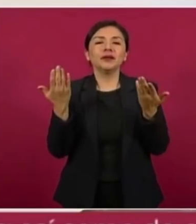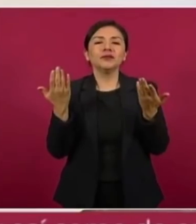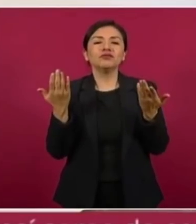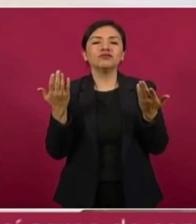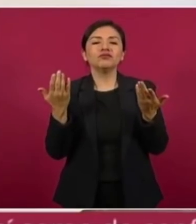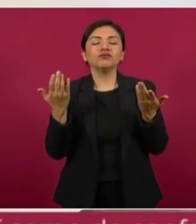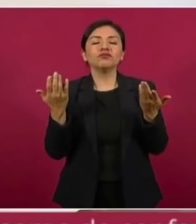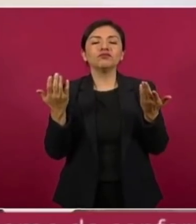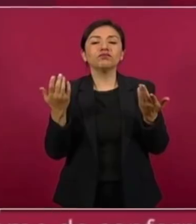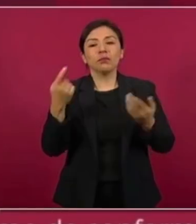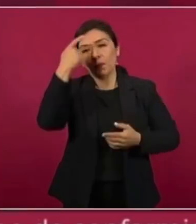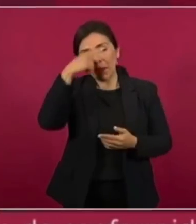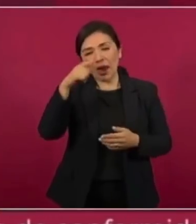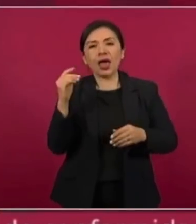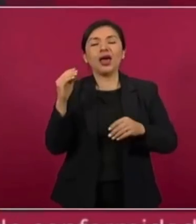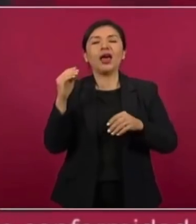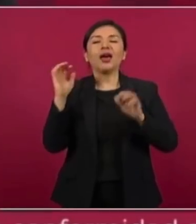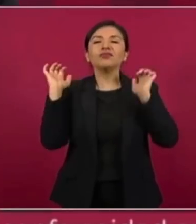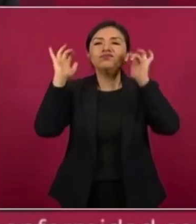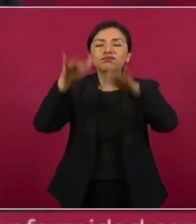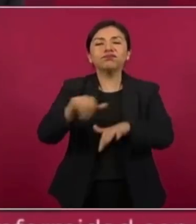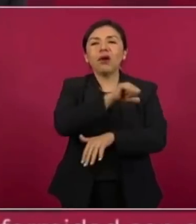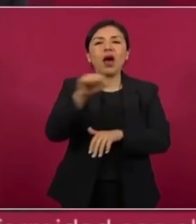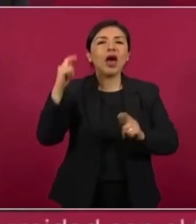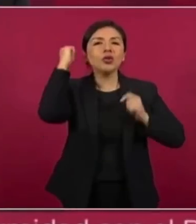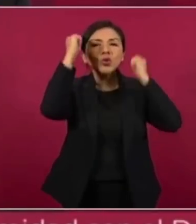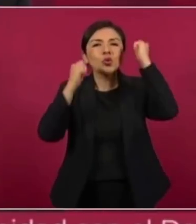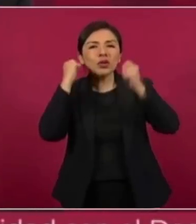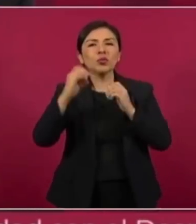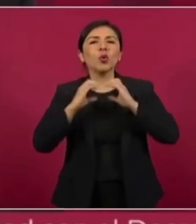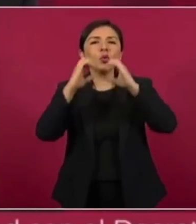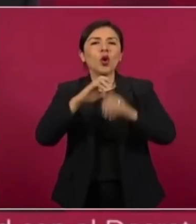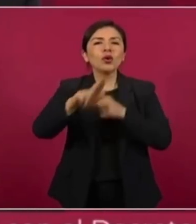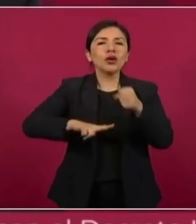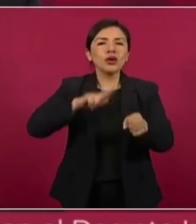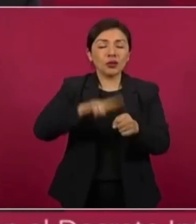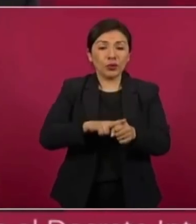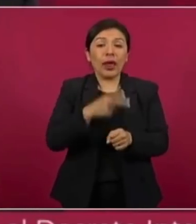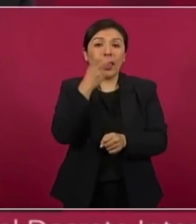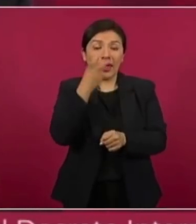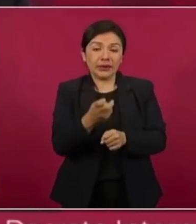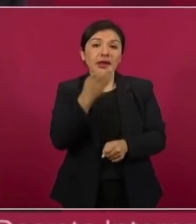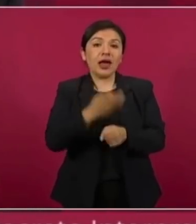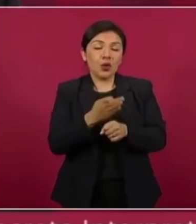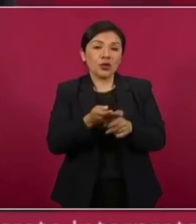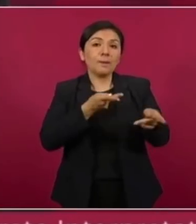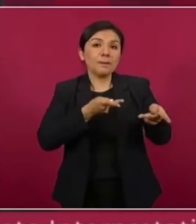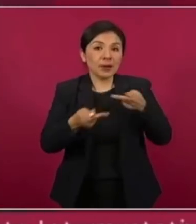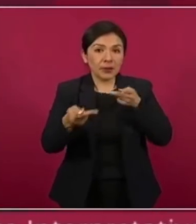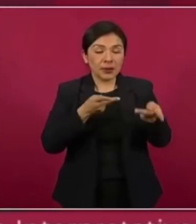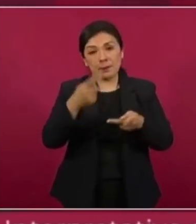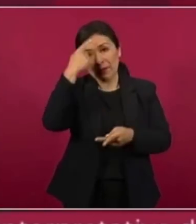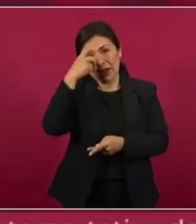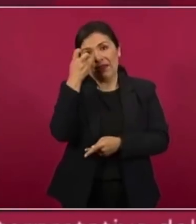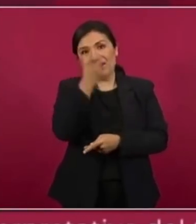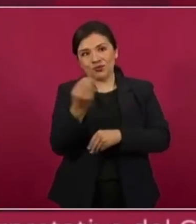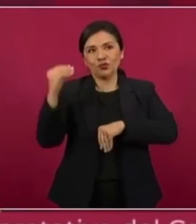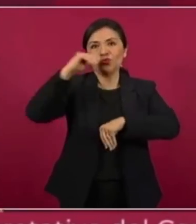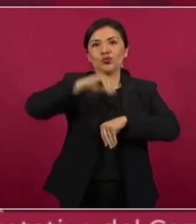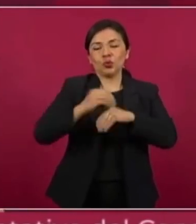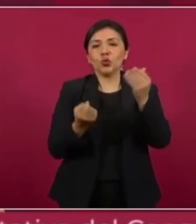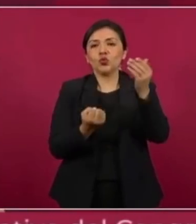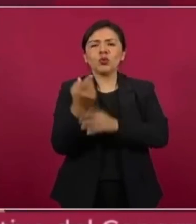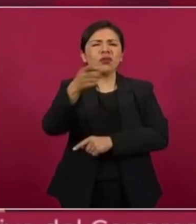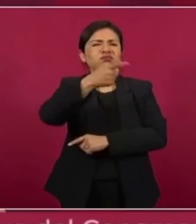para el turismo ecológico, se está preparando con ese fin y es un